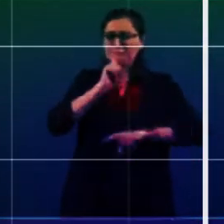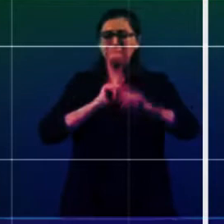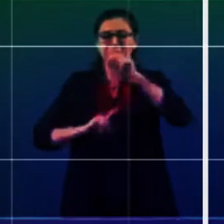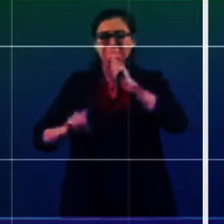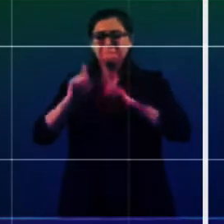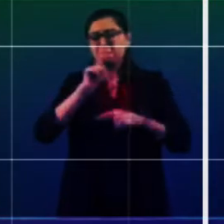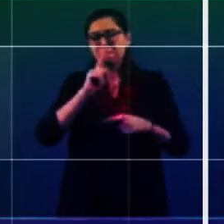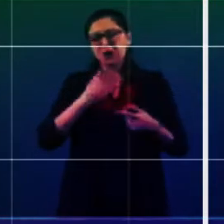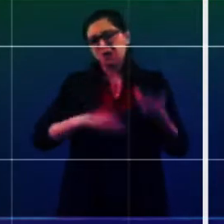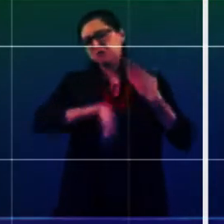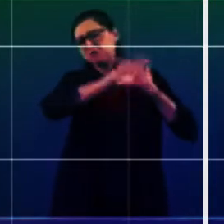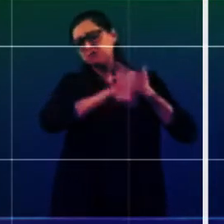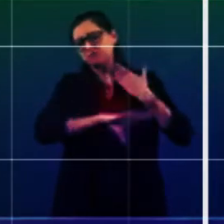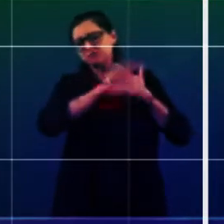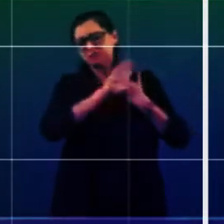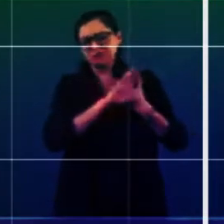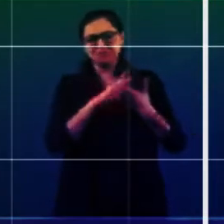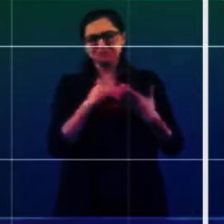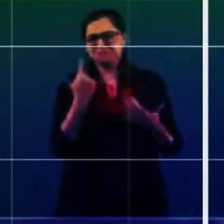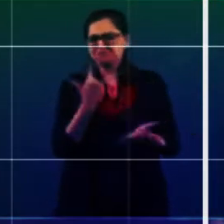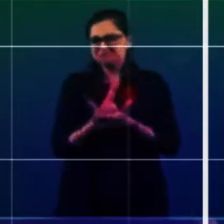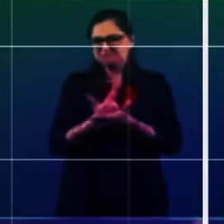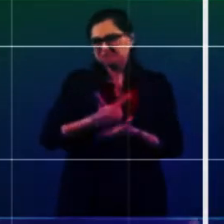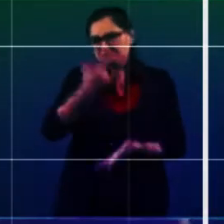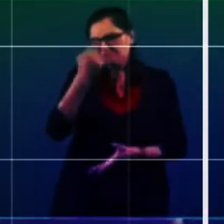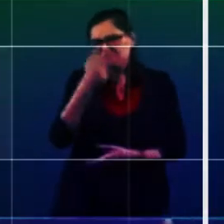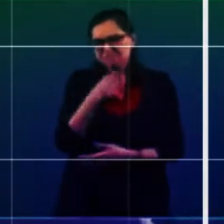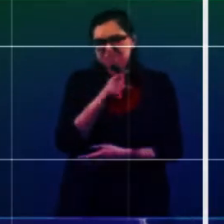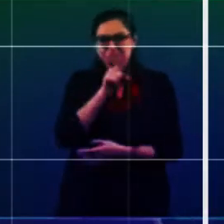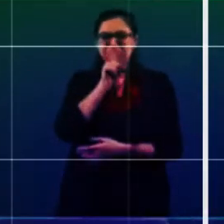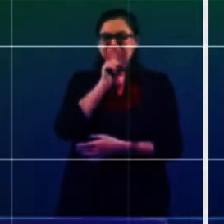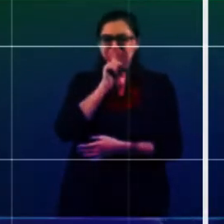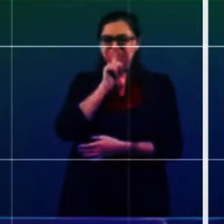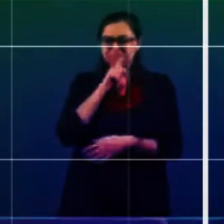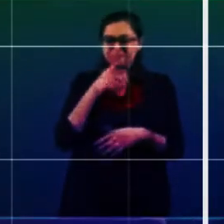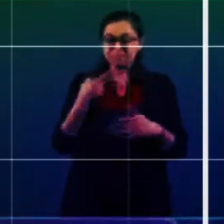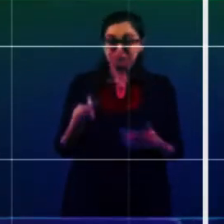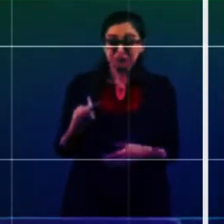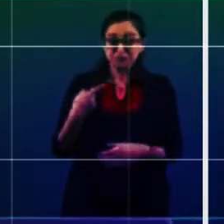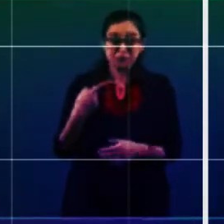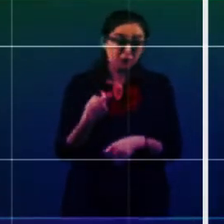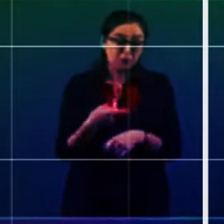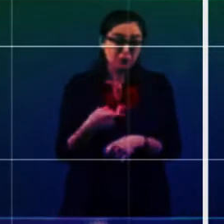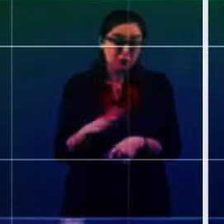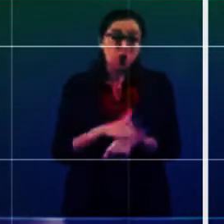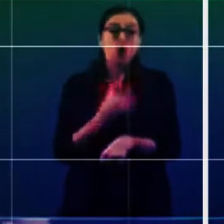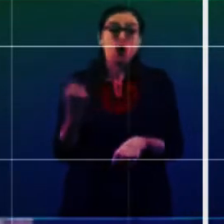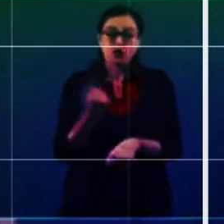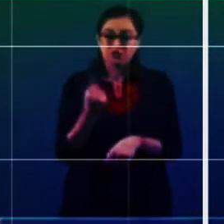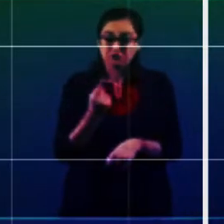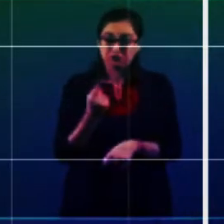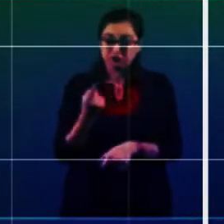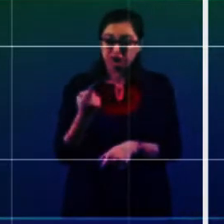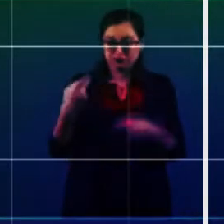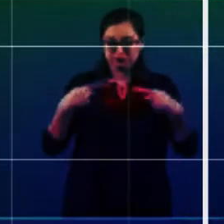lo que ayuda mucho es el respaldo, el apoyo de los ciudadanos